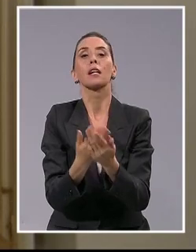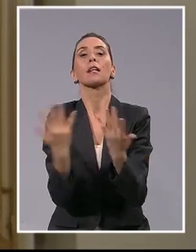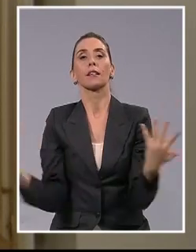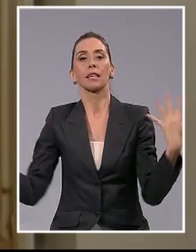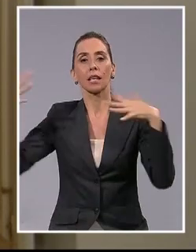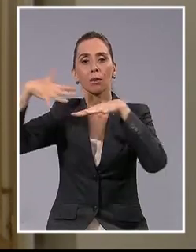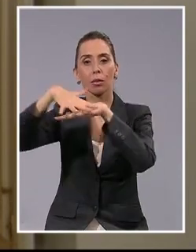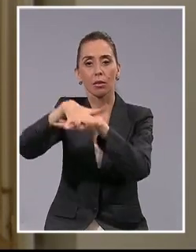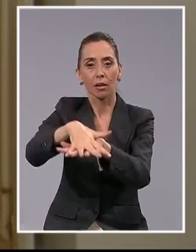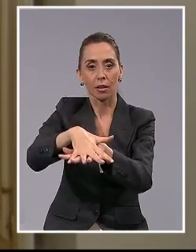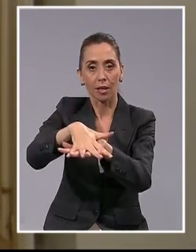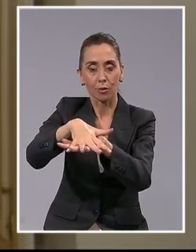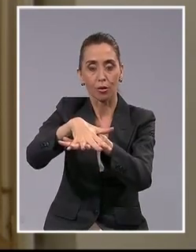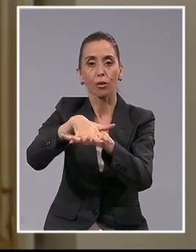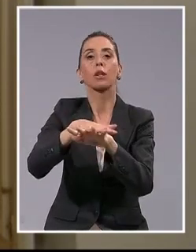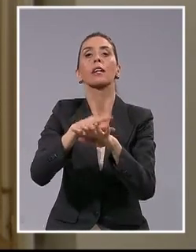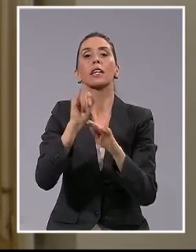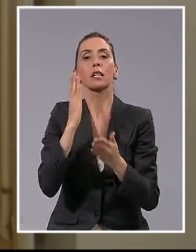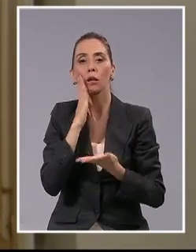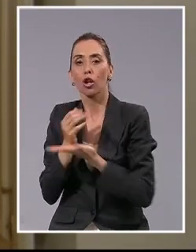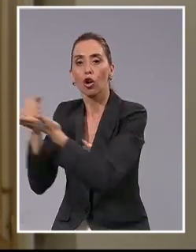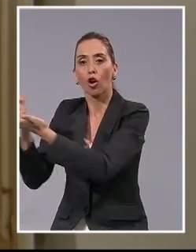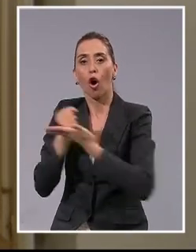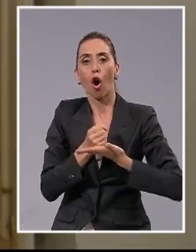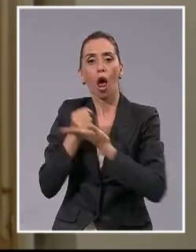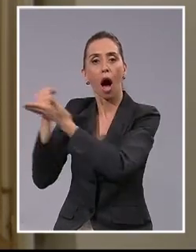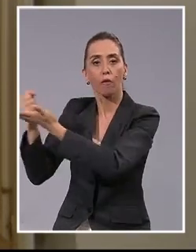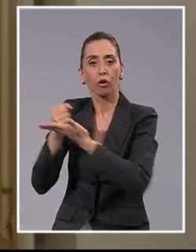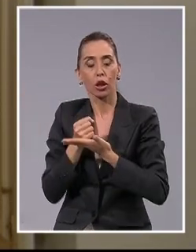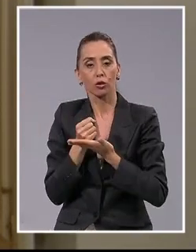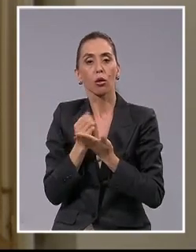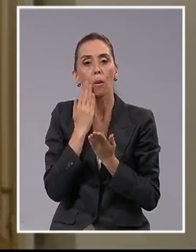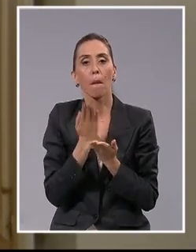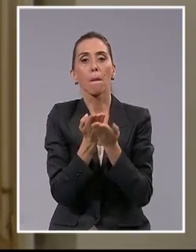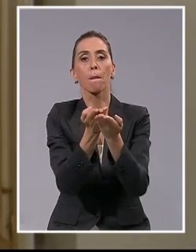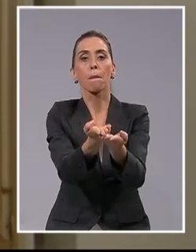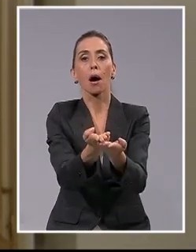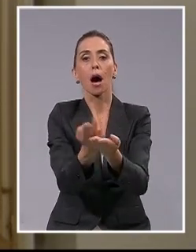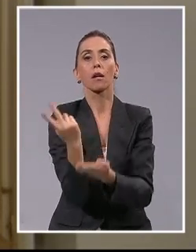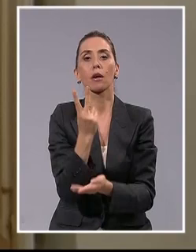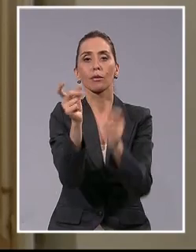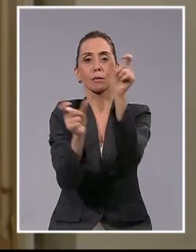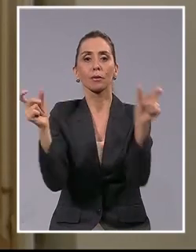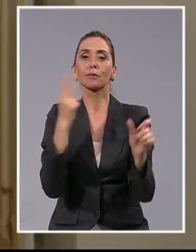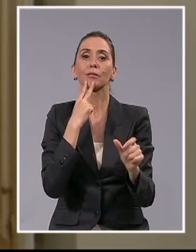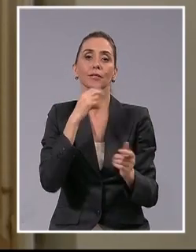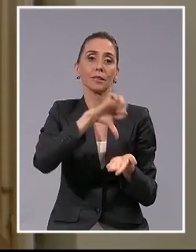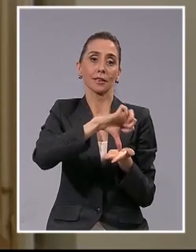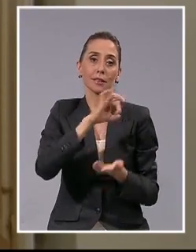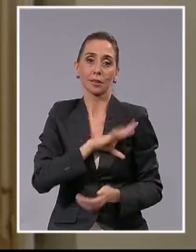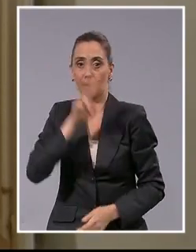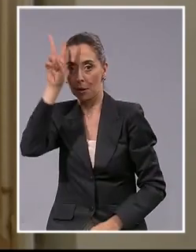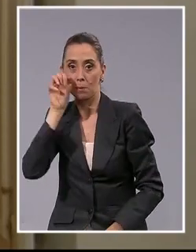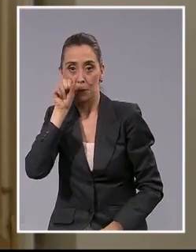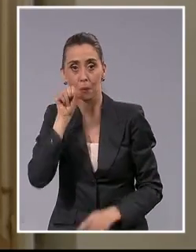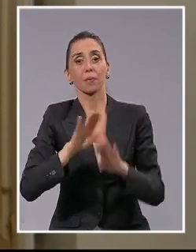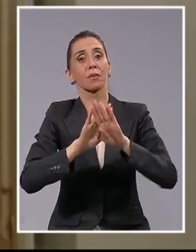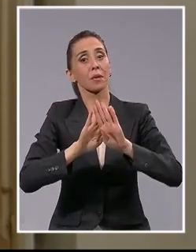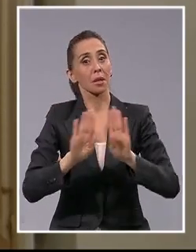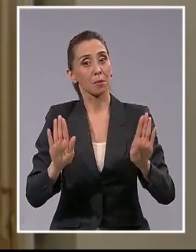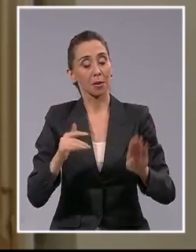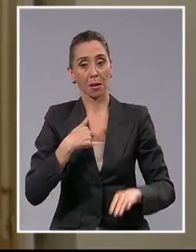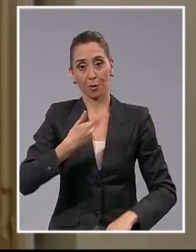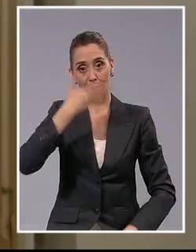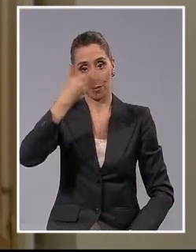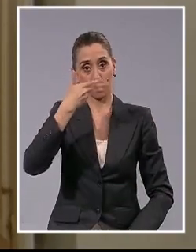integración, la agenda de la colaboración en beneficio de ambos pueblos. al terminar estas